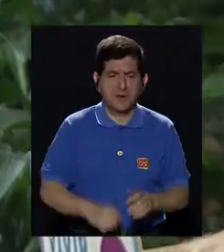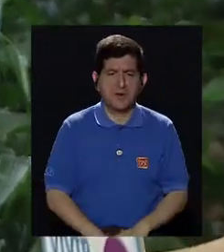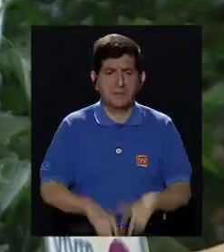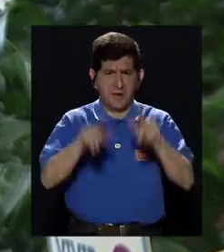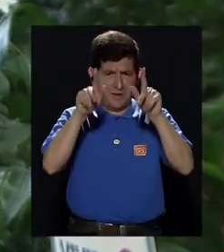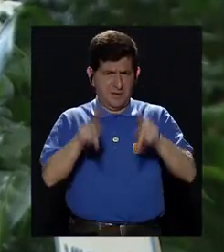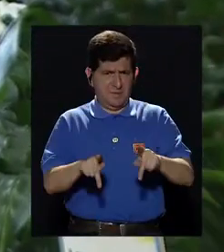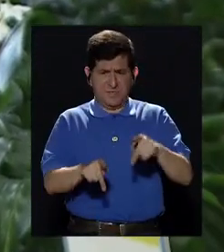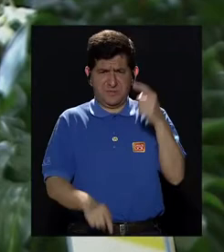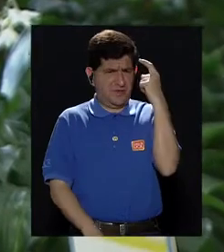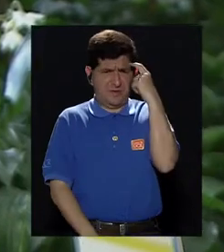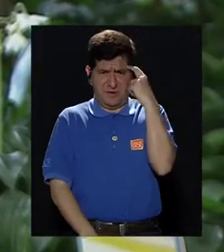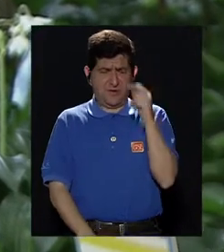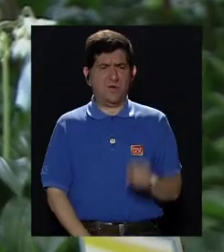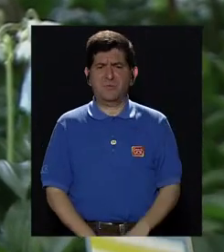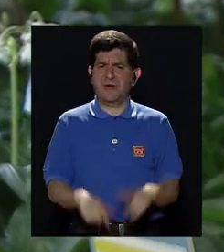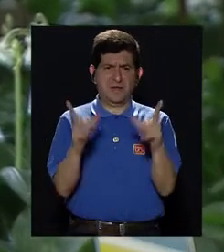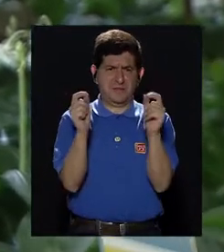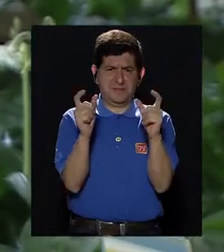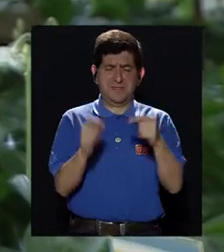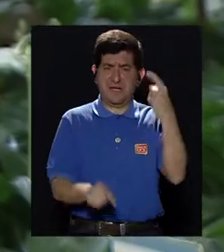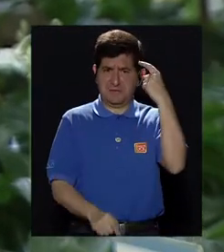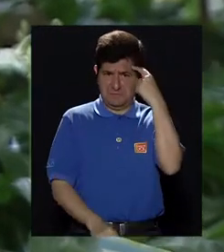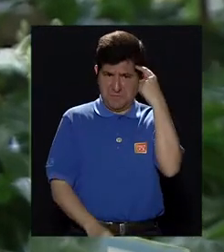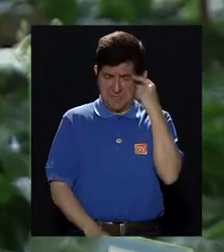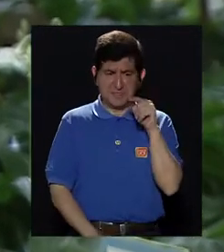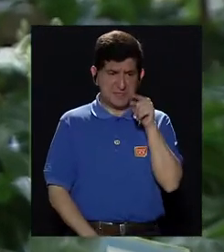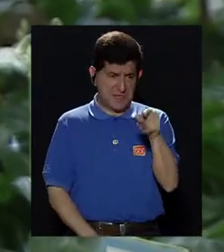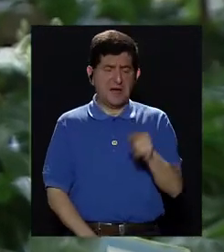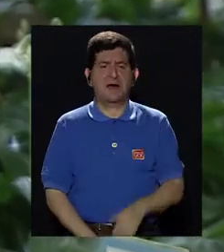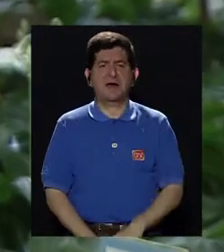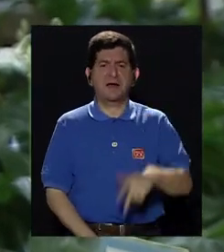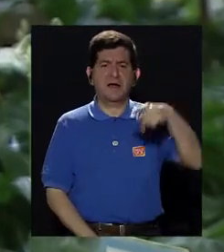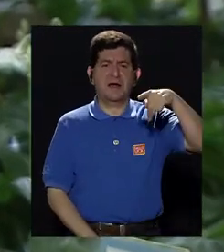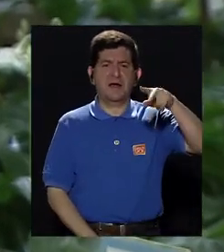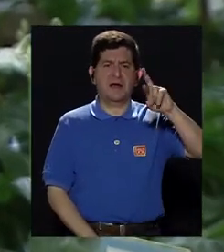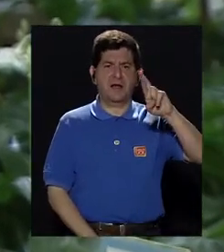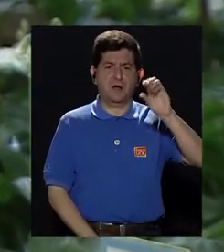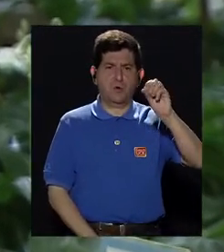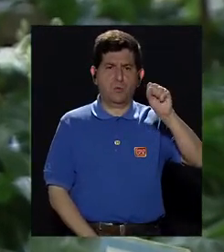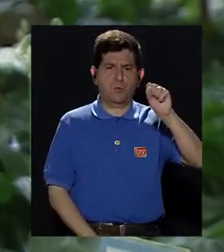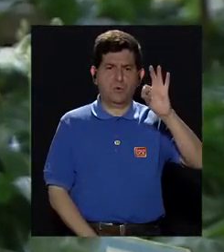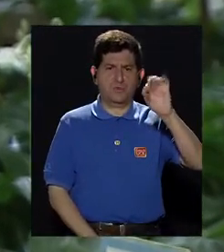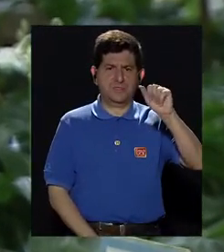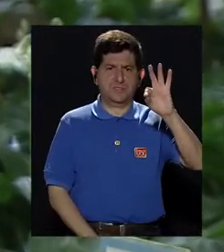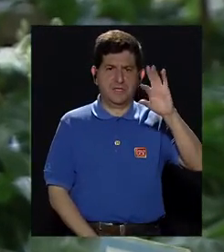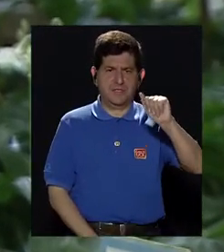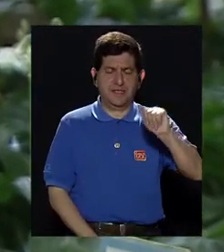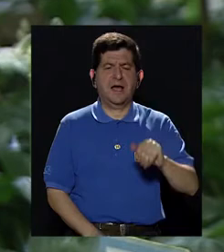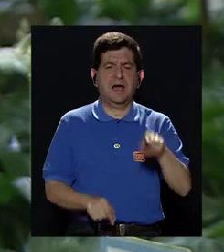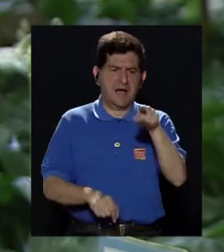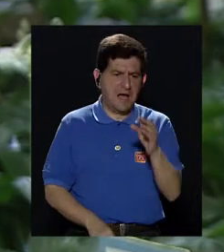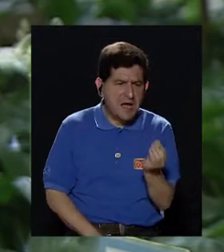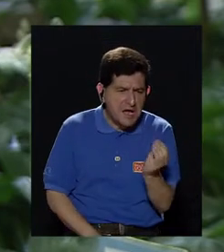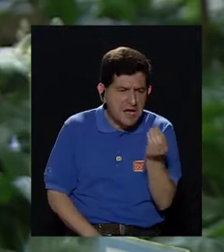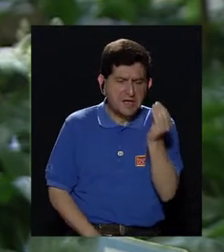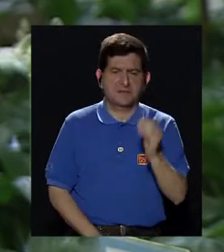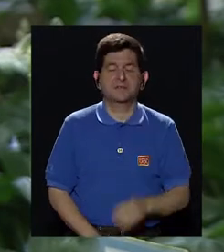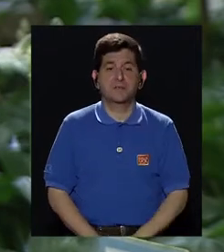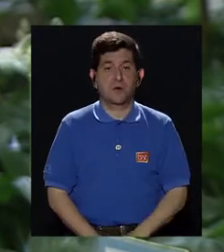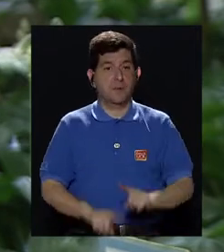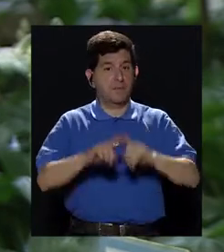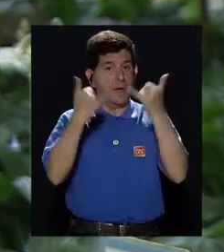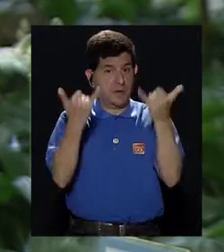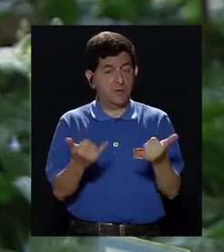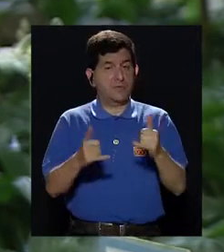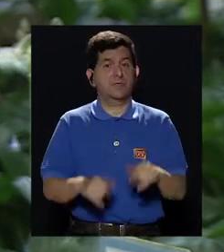orinar, no pensamos en cáncer, pensamos en que la próstata está crecida. Entonces, ya los síntomas específicos de cáncer, que serían que la